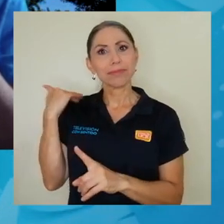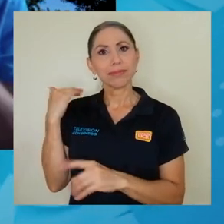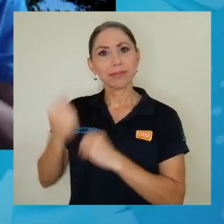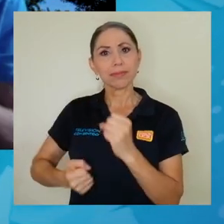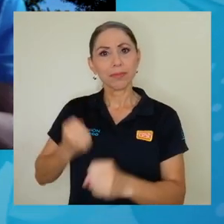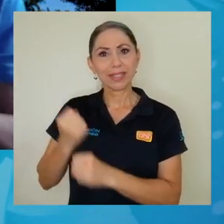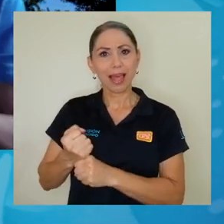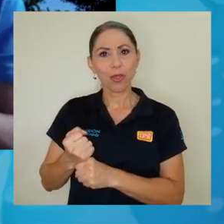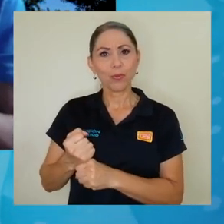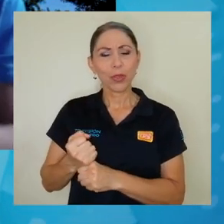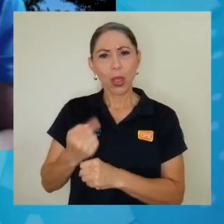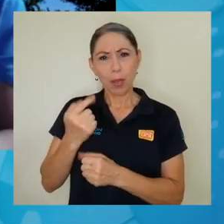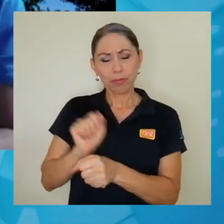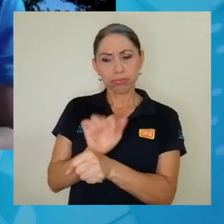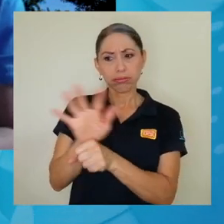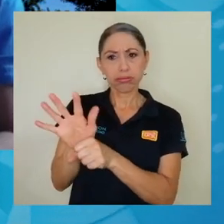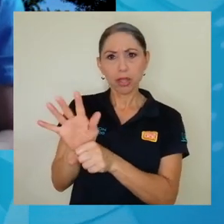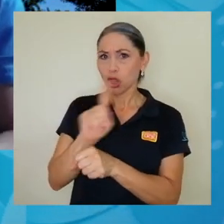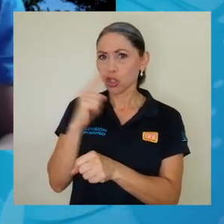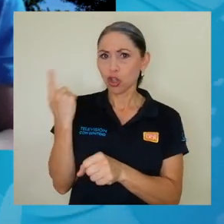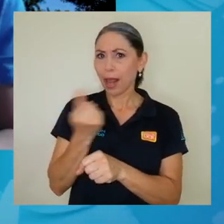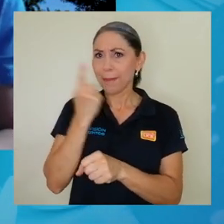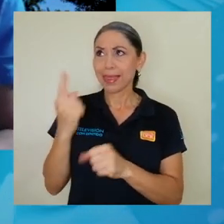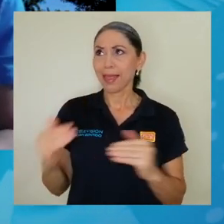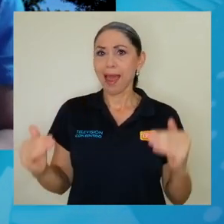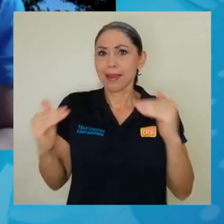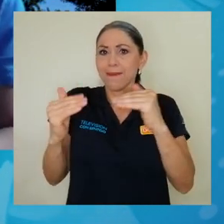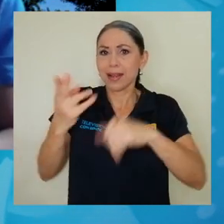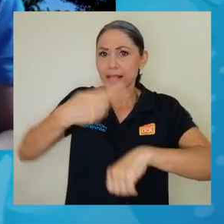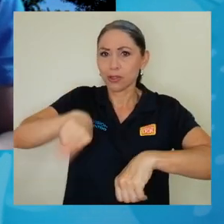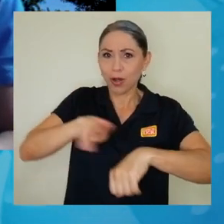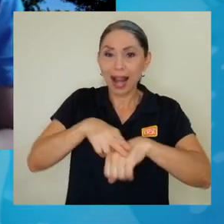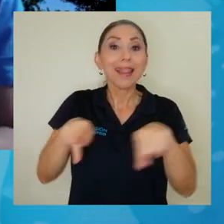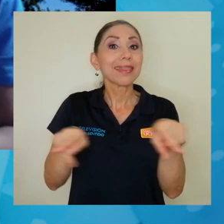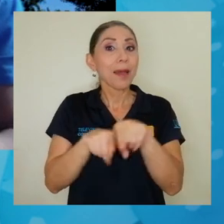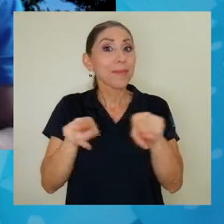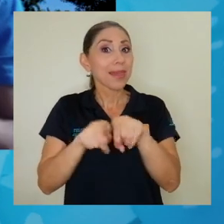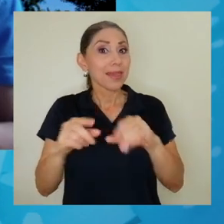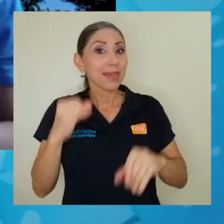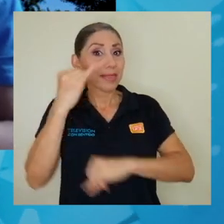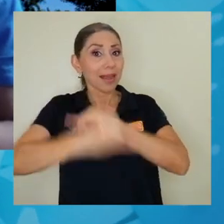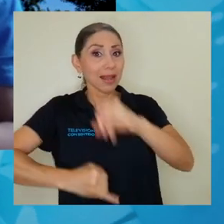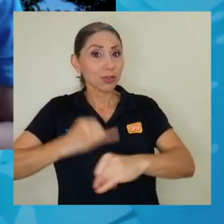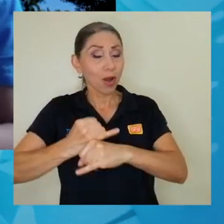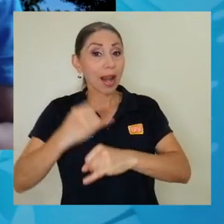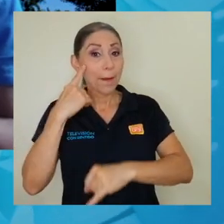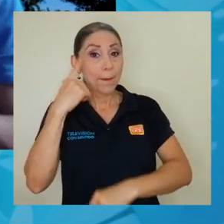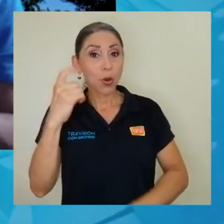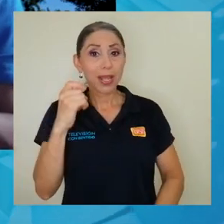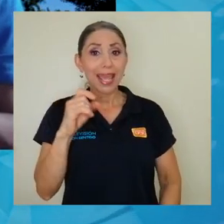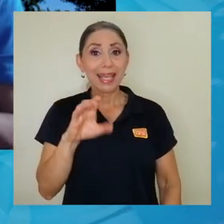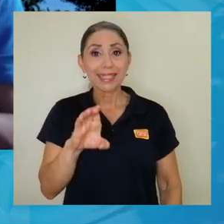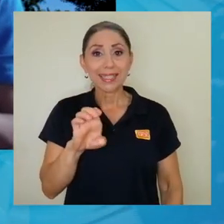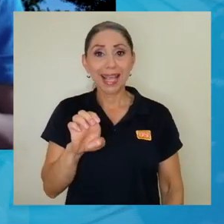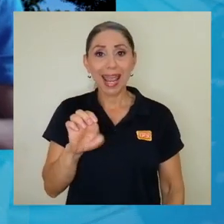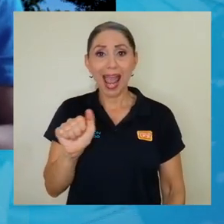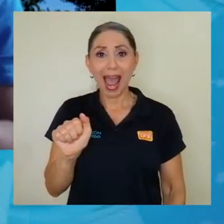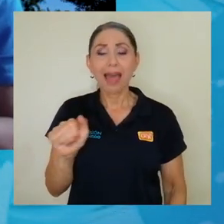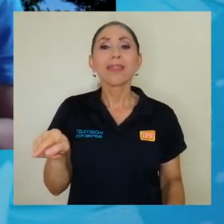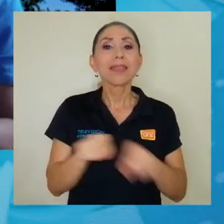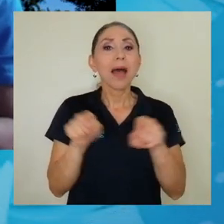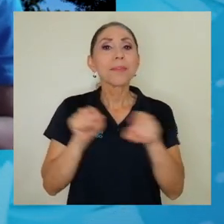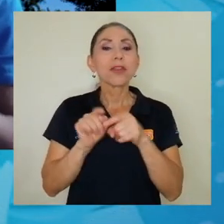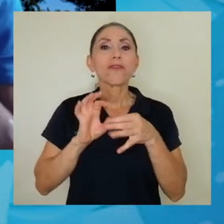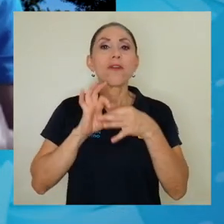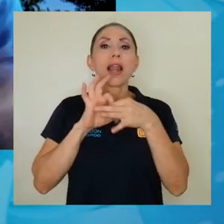raíz de la pandemia, la situación no solo nacional, sino internacional que tenemos también, porque el CEA también tiene que ver con una relación